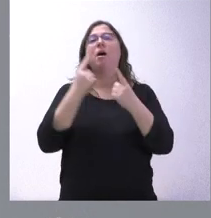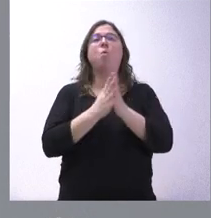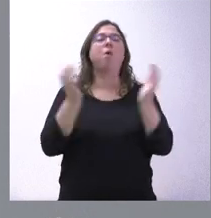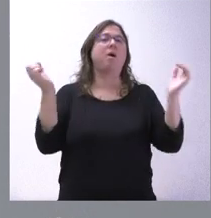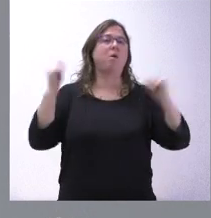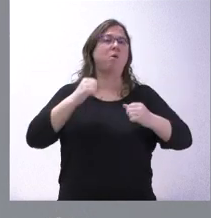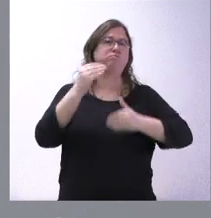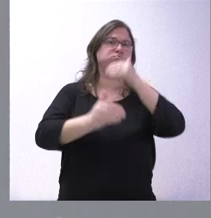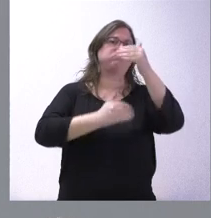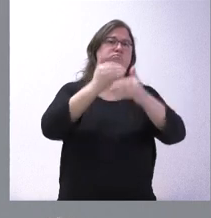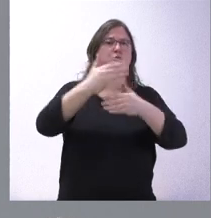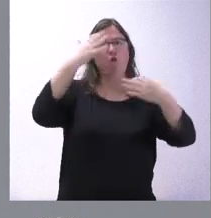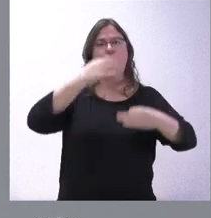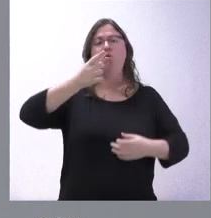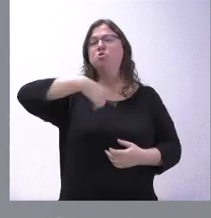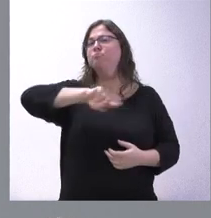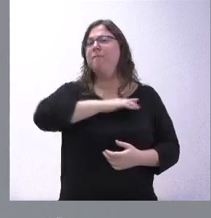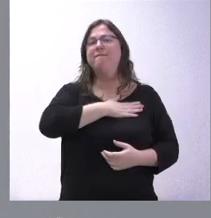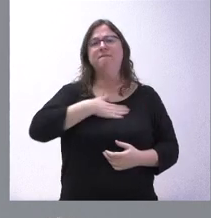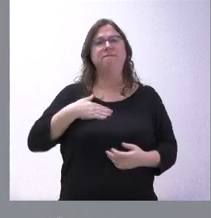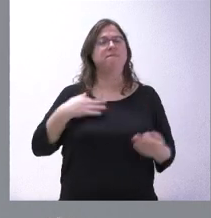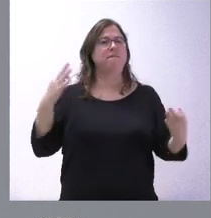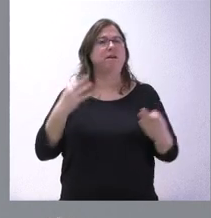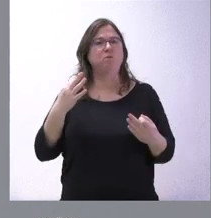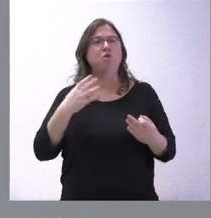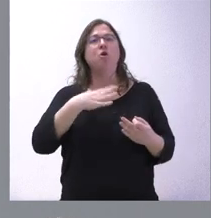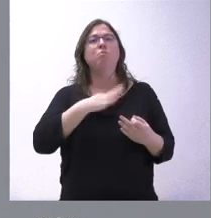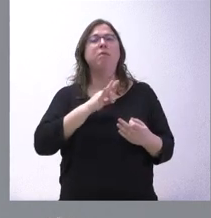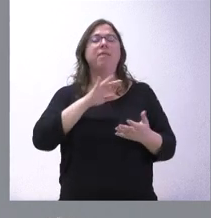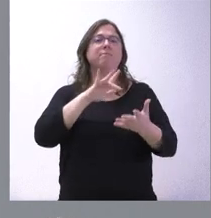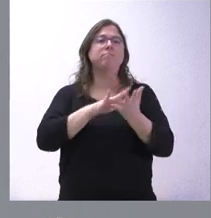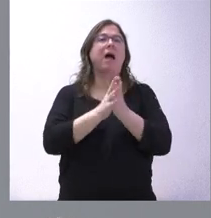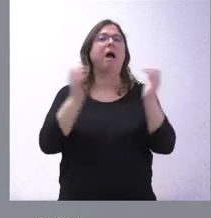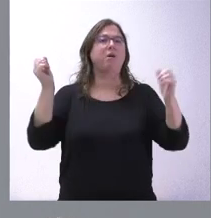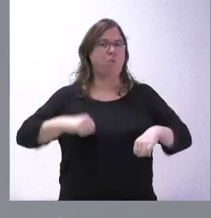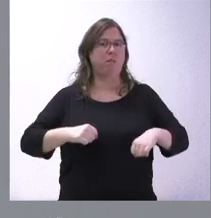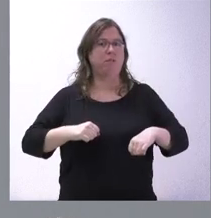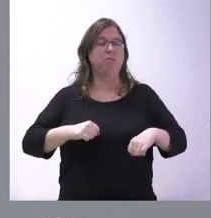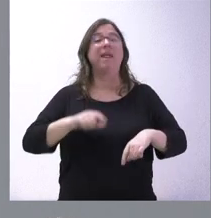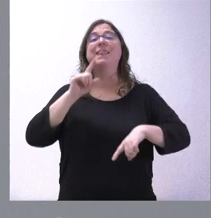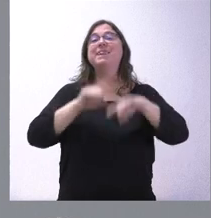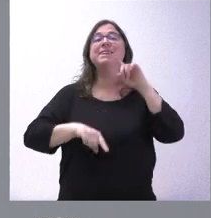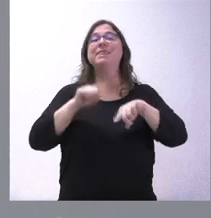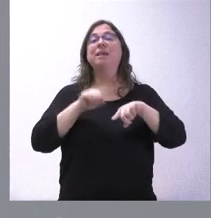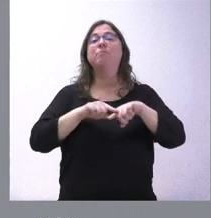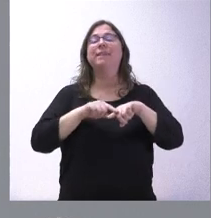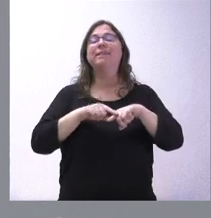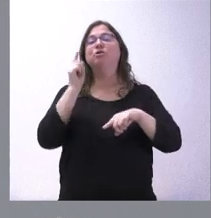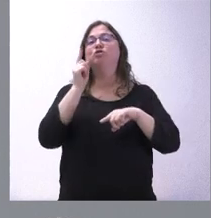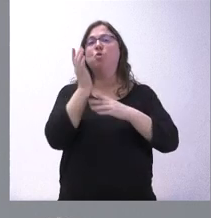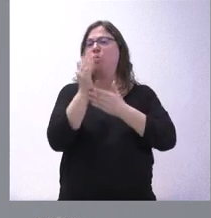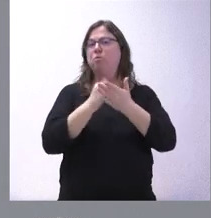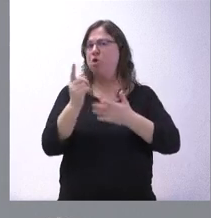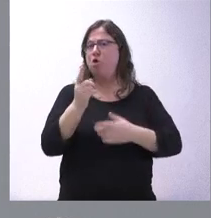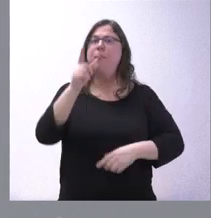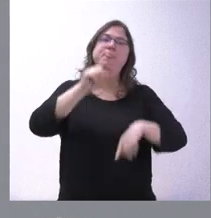de una forma razonable. Nuestro deseo es que también se pueda llegar a formalizar esos acuerdos. Lógicamente, no va a depender solo de la administración autonómica y también va a